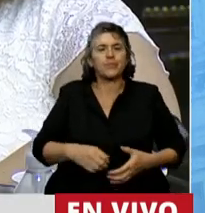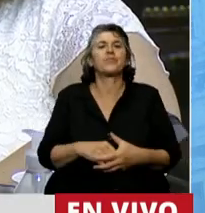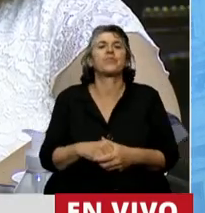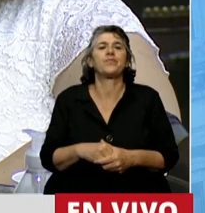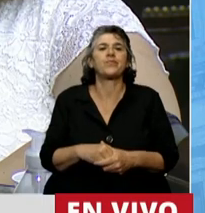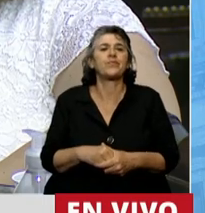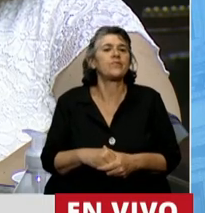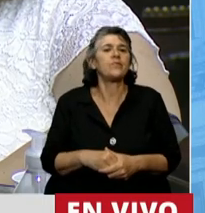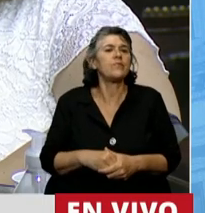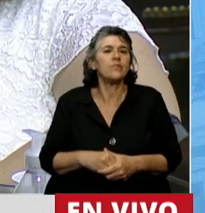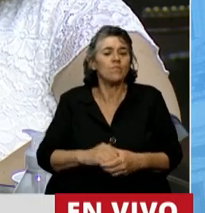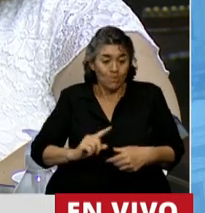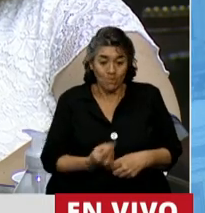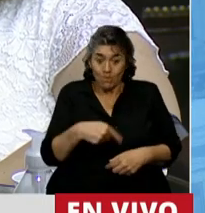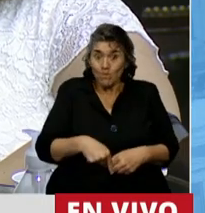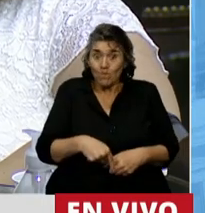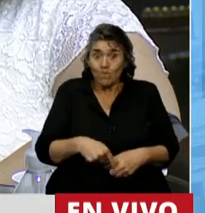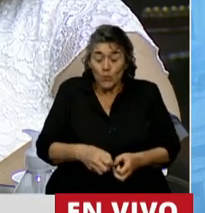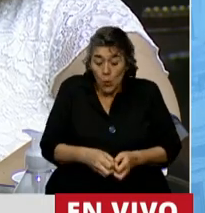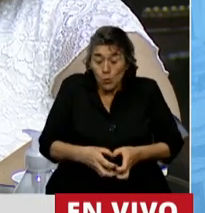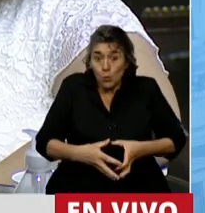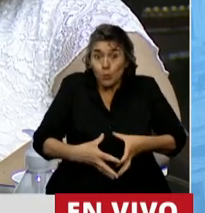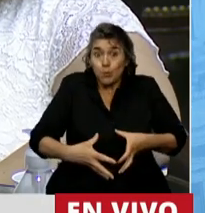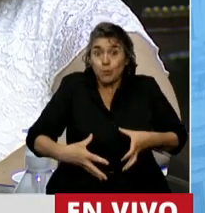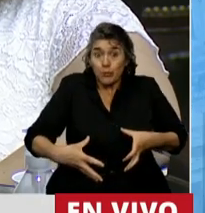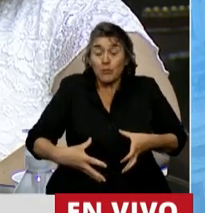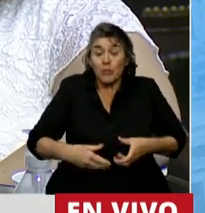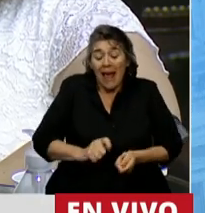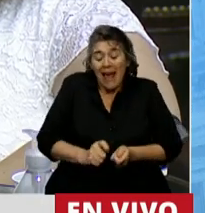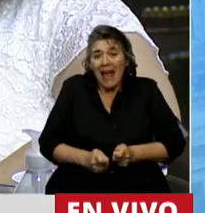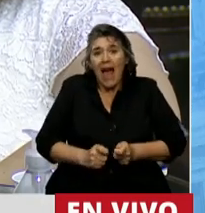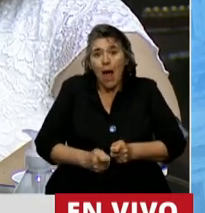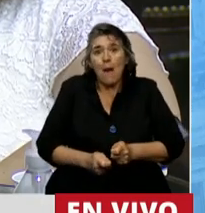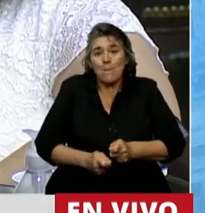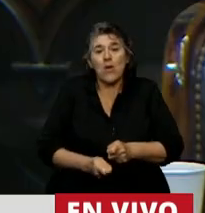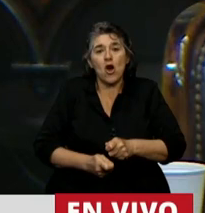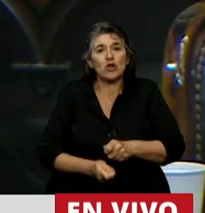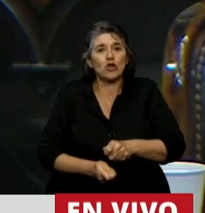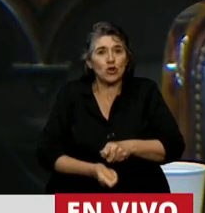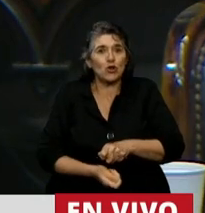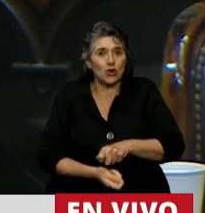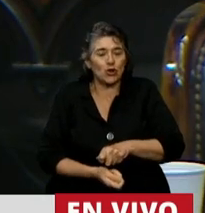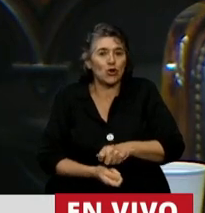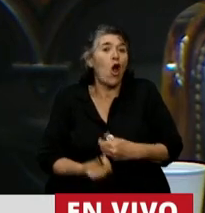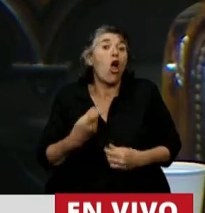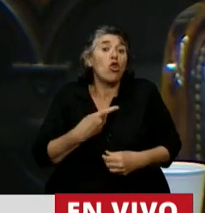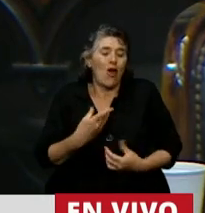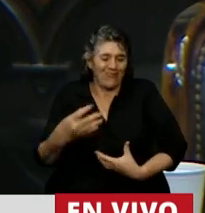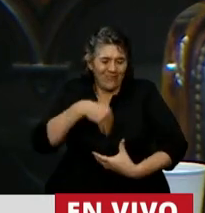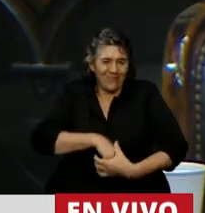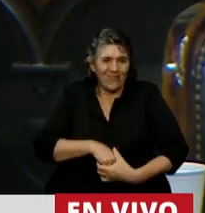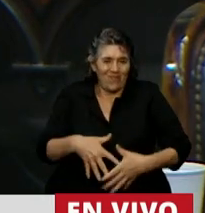individualidad humana que crecerá y generará cambios progresivos en el tiempo, en el seno materno.